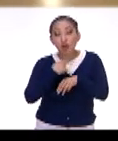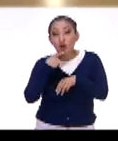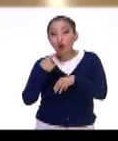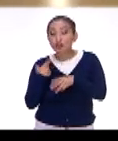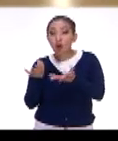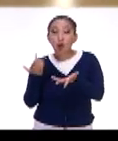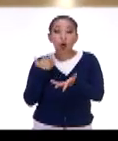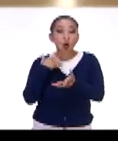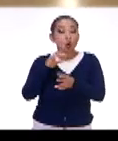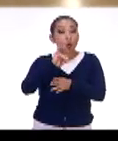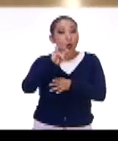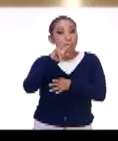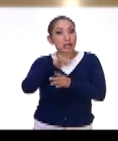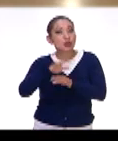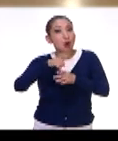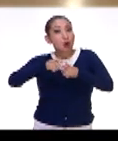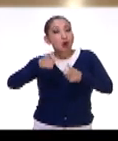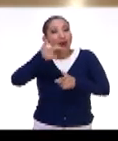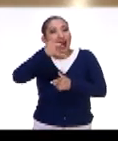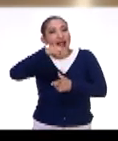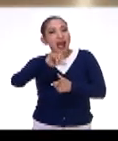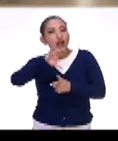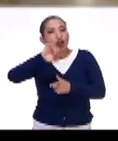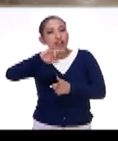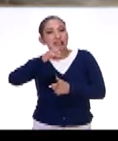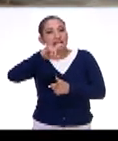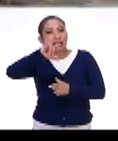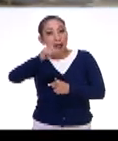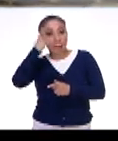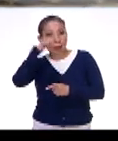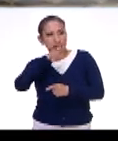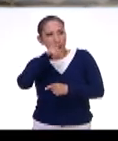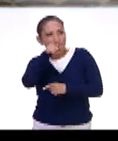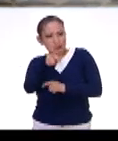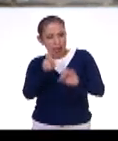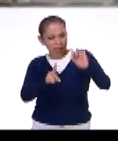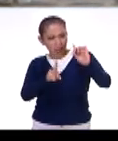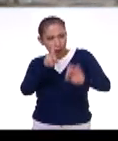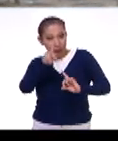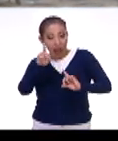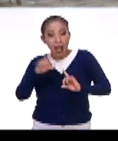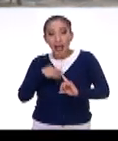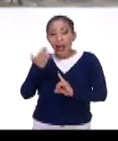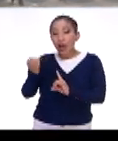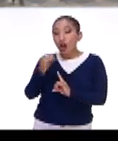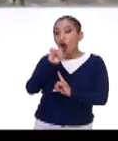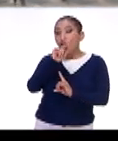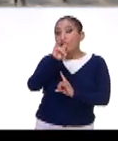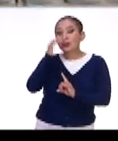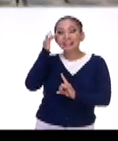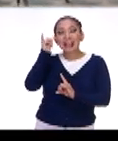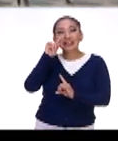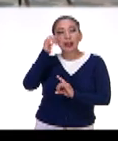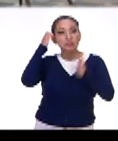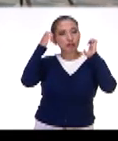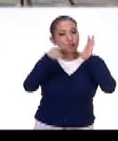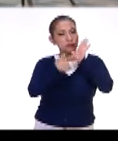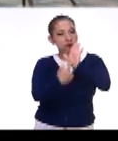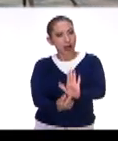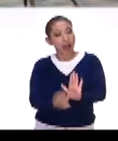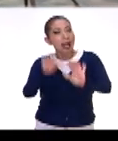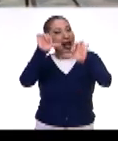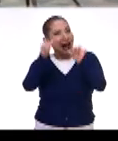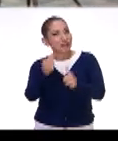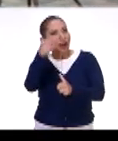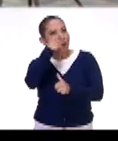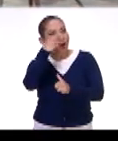maguey, jumiles y hasta grana cochinilla. Para responder esta cuestión, el Colegio de San Ildefonso presenta la exposición El